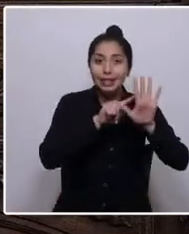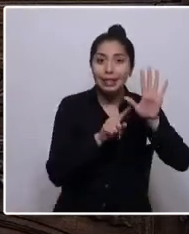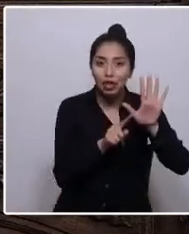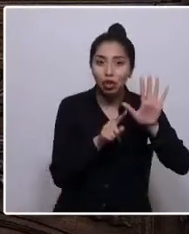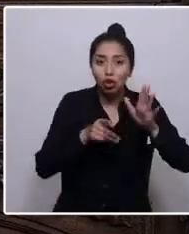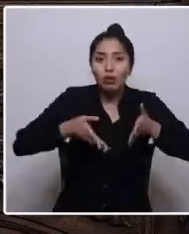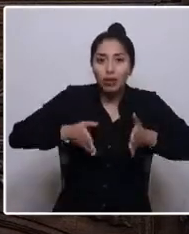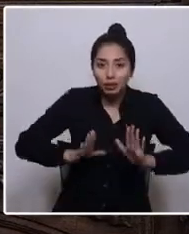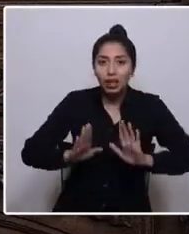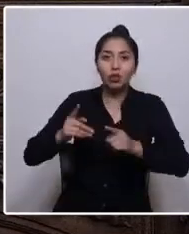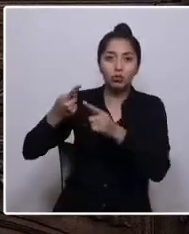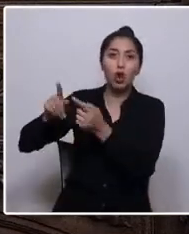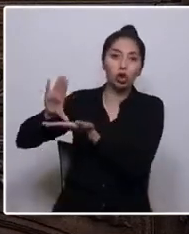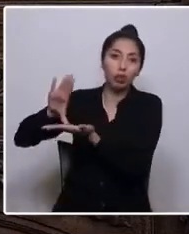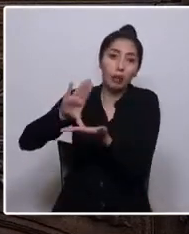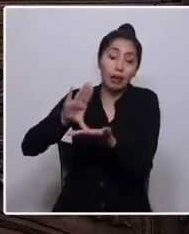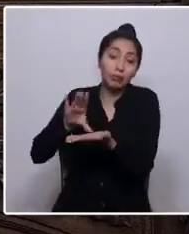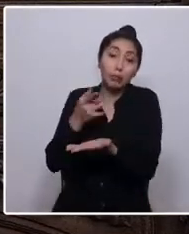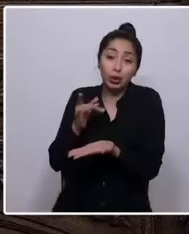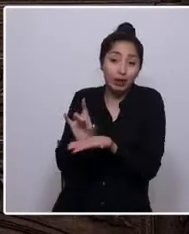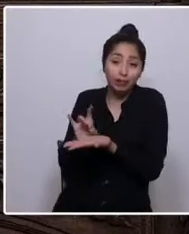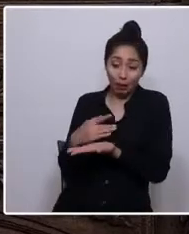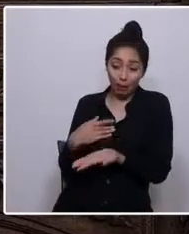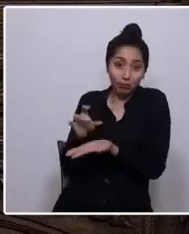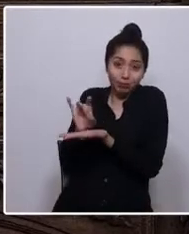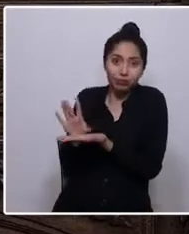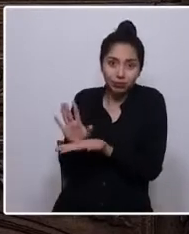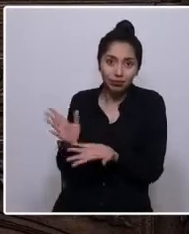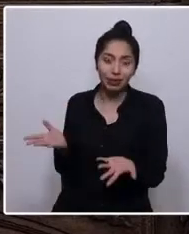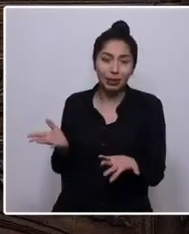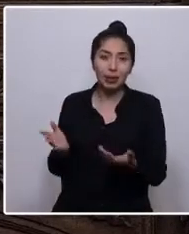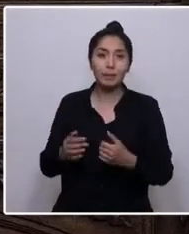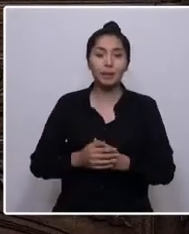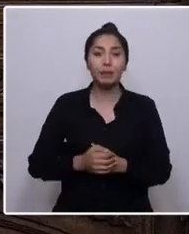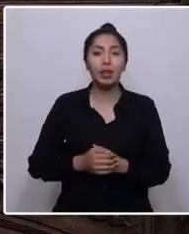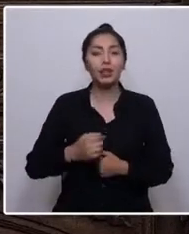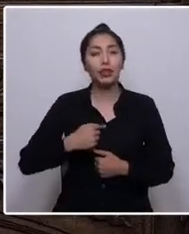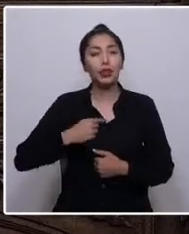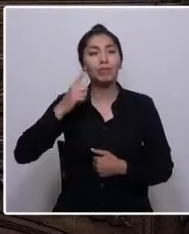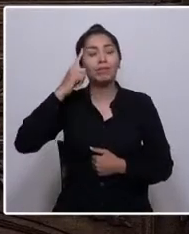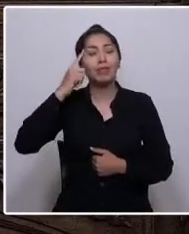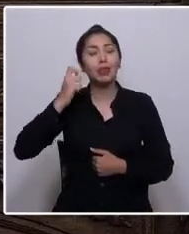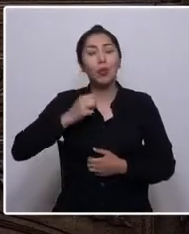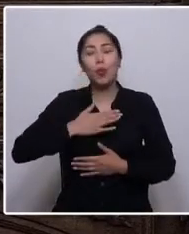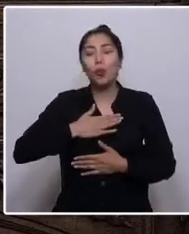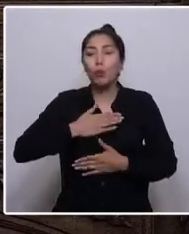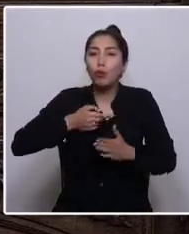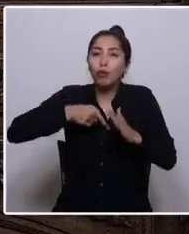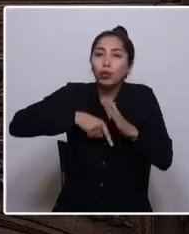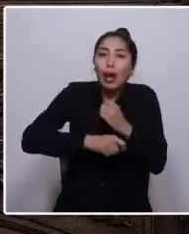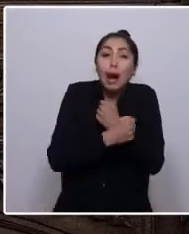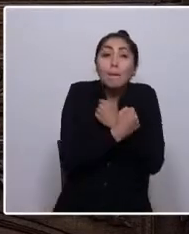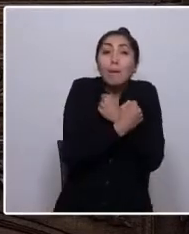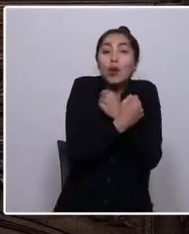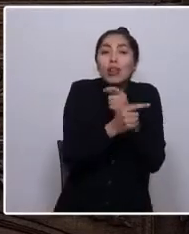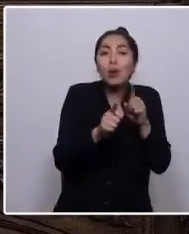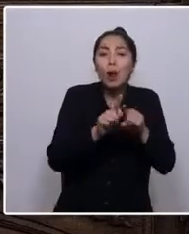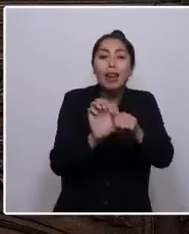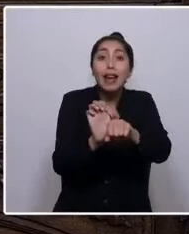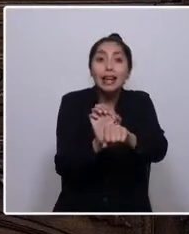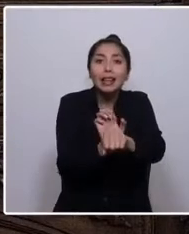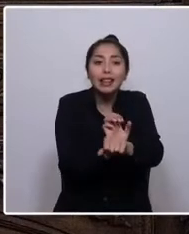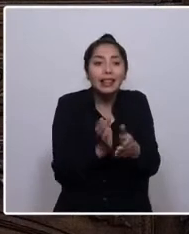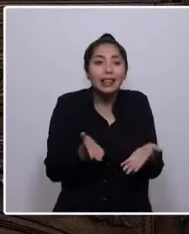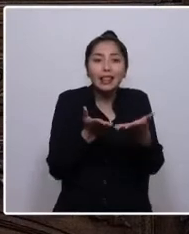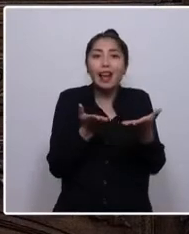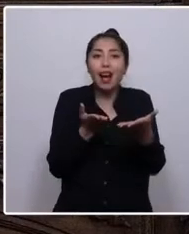exilio. Creo profundamente en el amor como energía que le da sentido a la